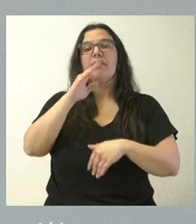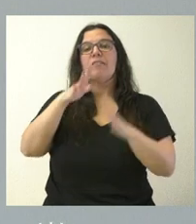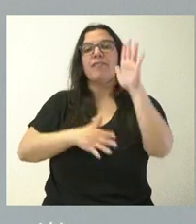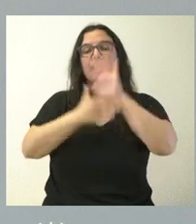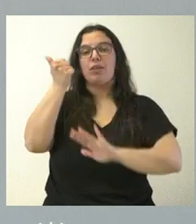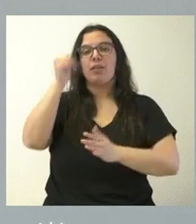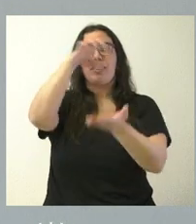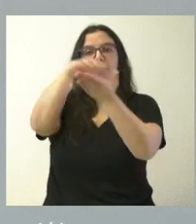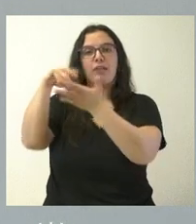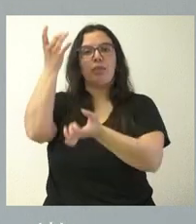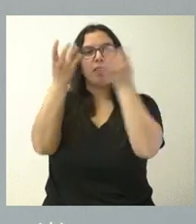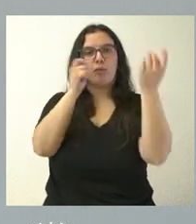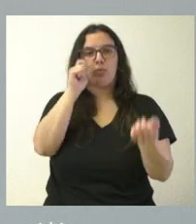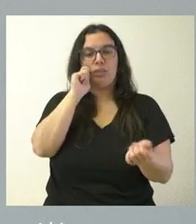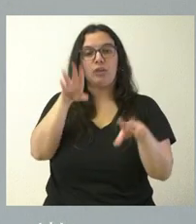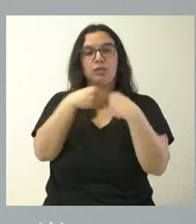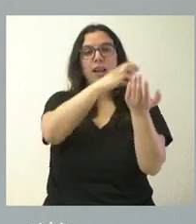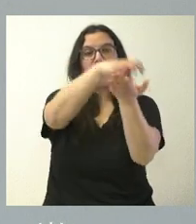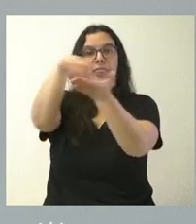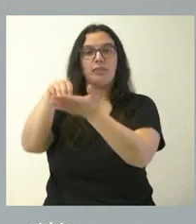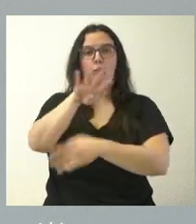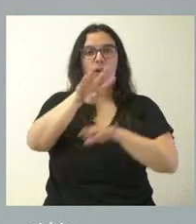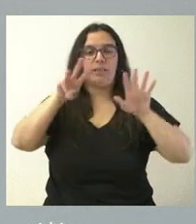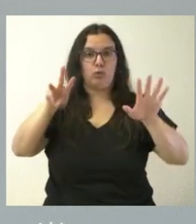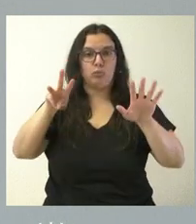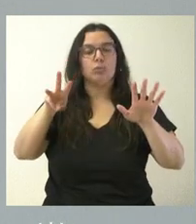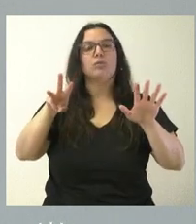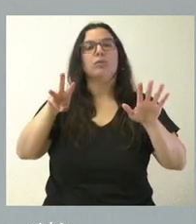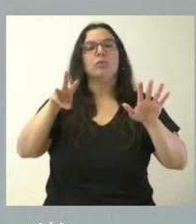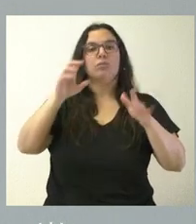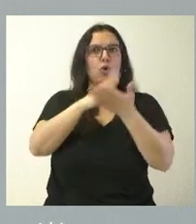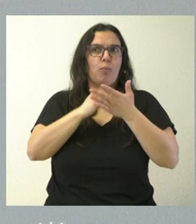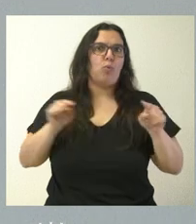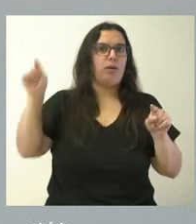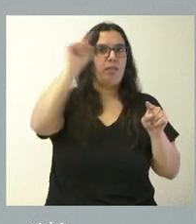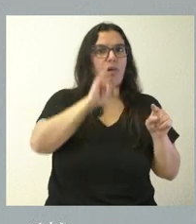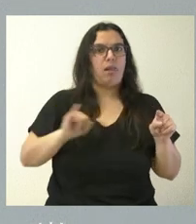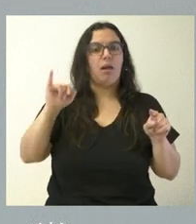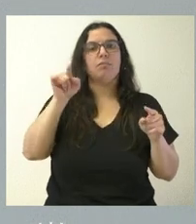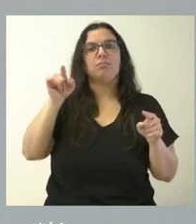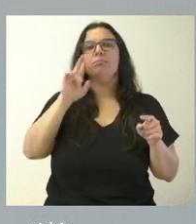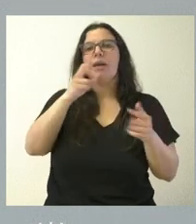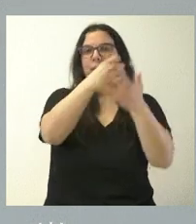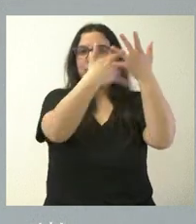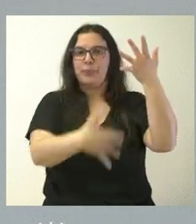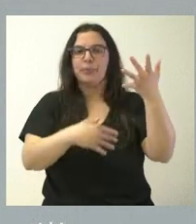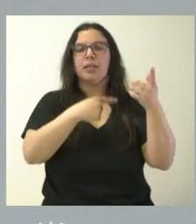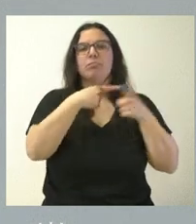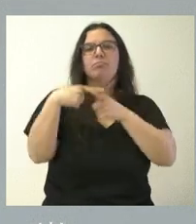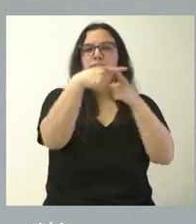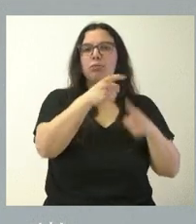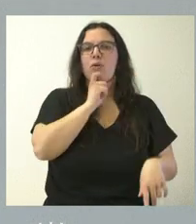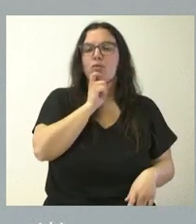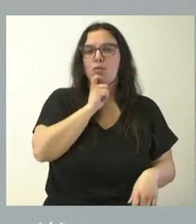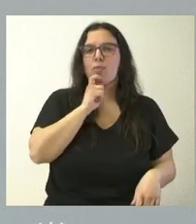Turísticas. Son 48 los centros de iniciativas turísticas que existen en nuestra comunidad autónoma y tienen ustedes la relación del destino de estas